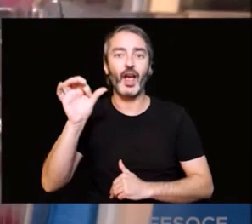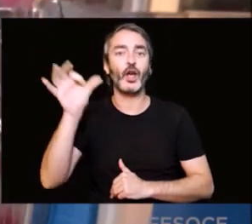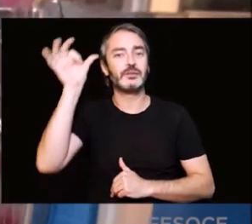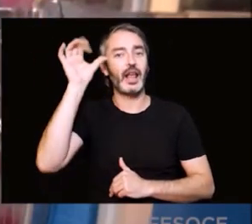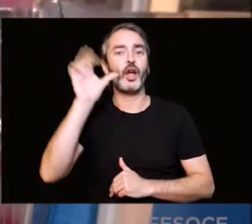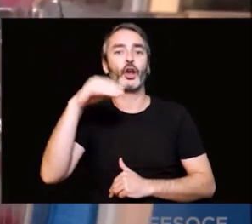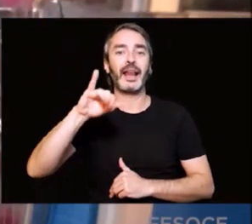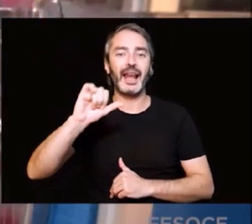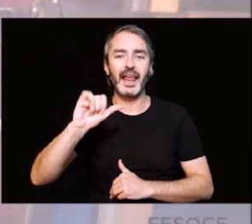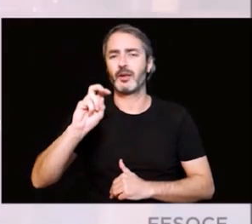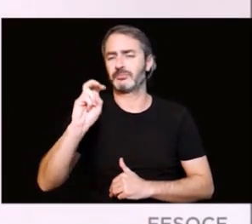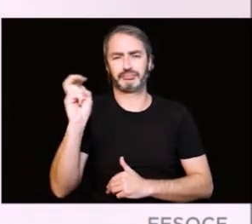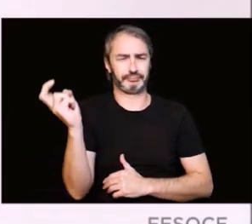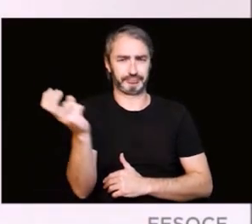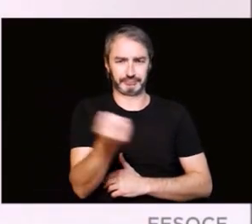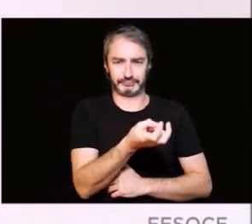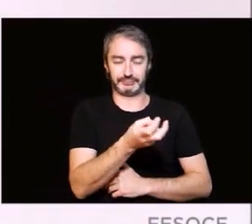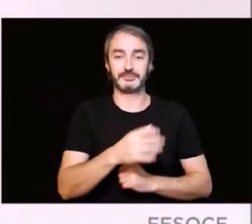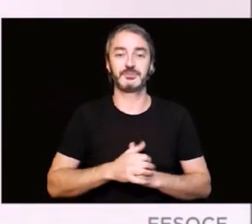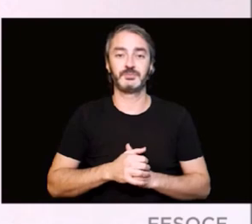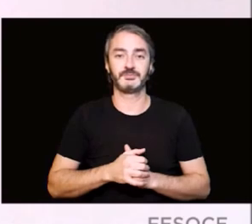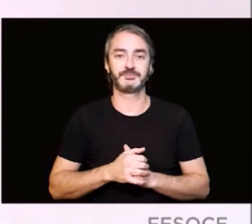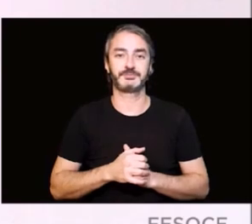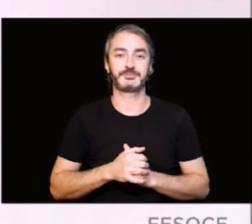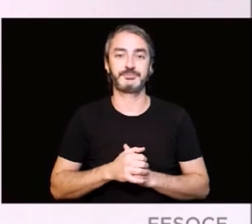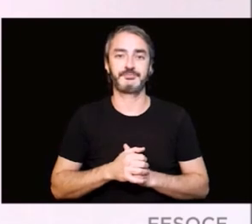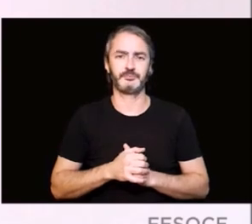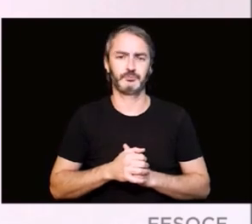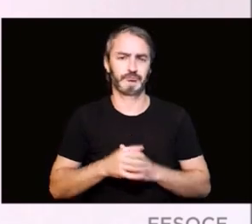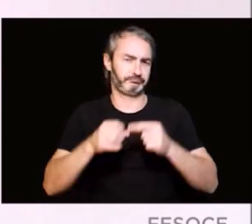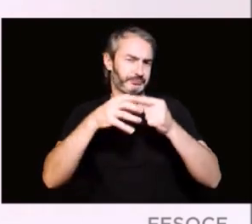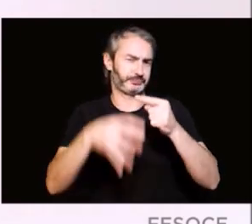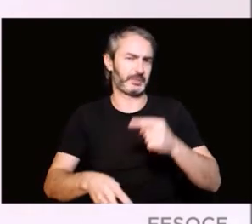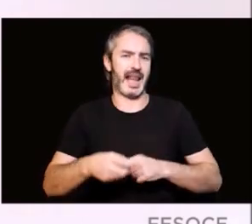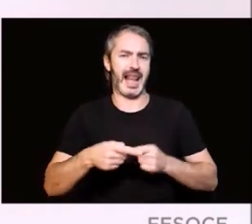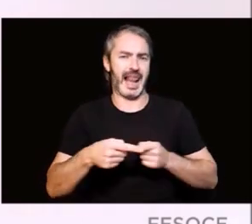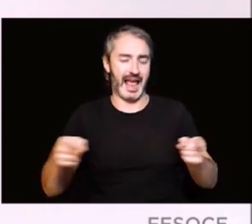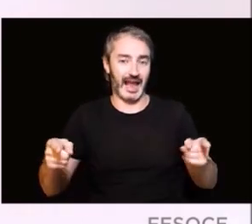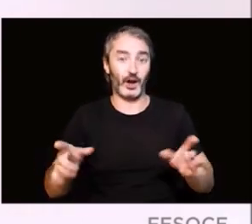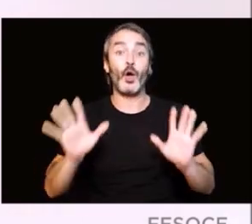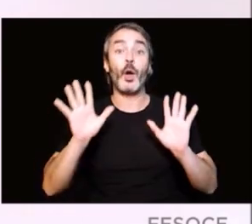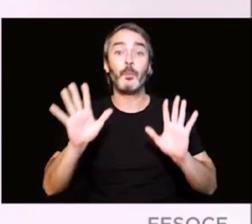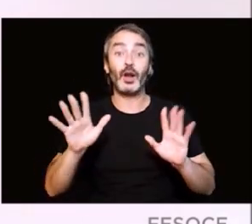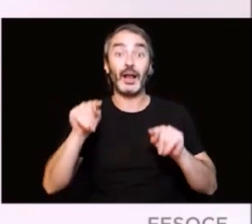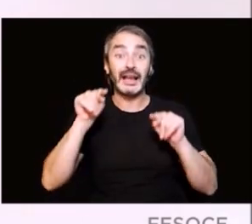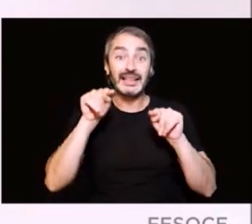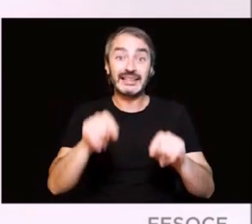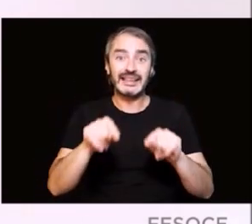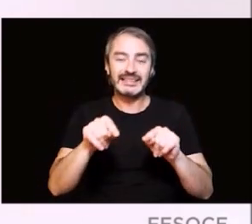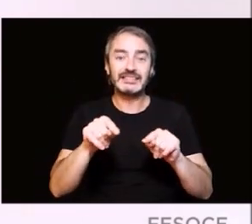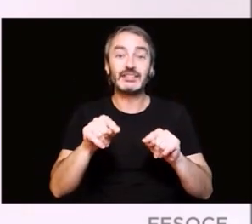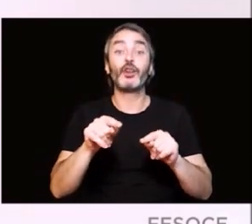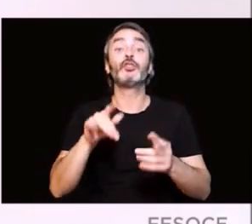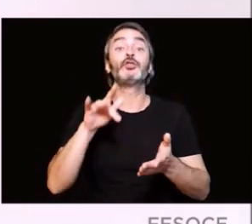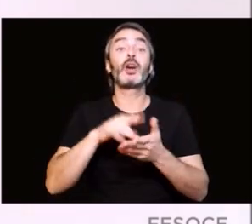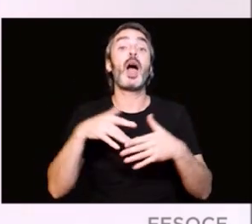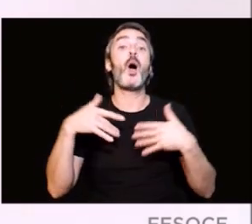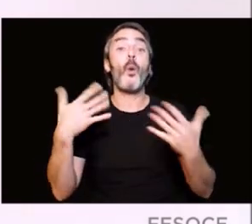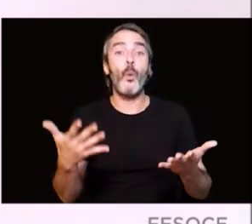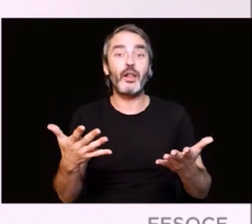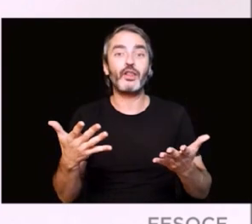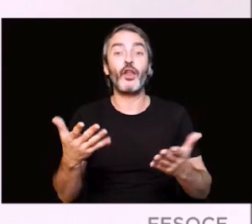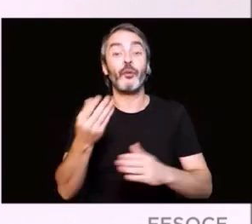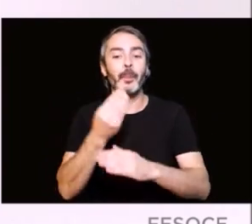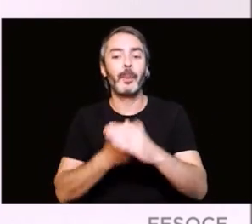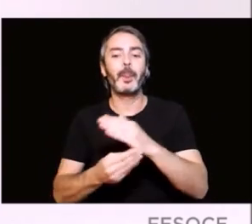síndrome de Cornelie de Lange, el síndrome de Icardi y, de nuevo, un largo etc. Estas suelen interferir en las primeras etapas del